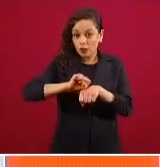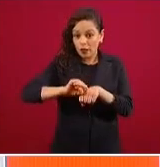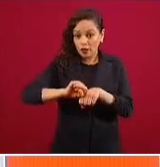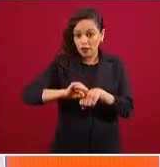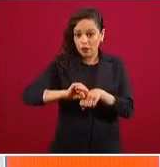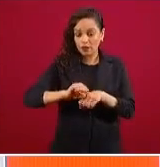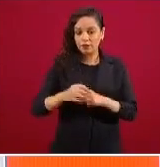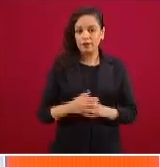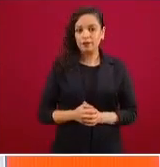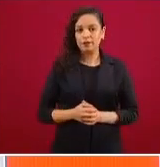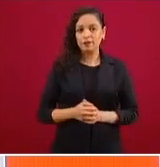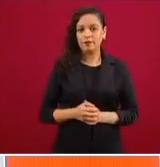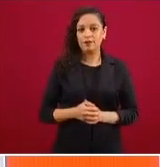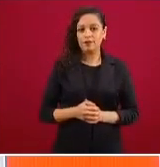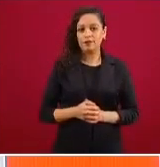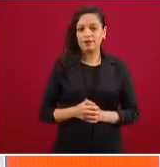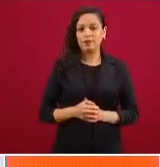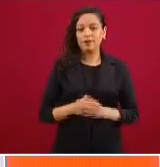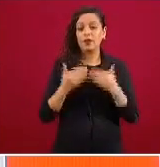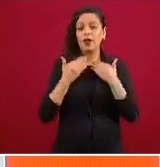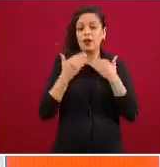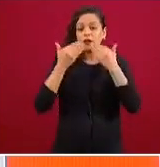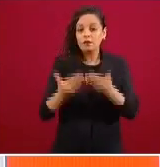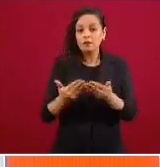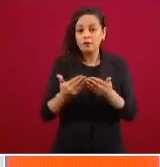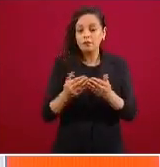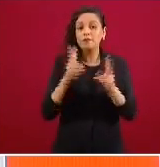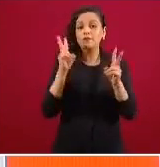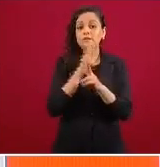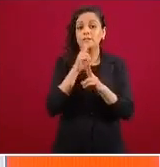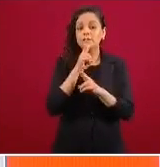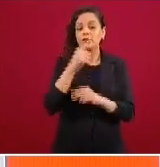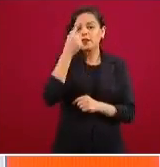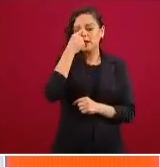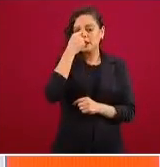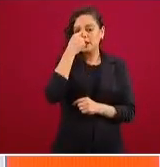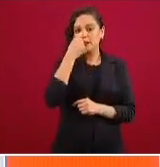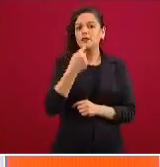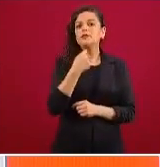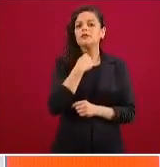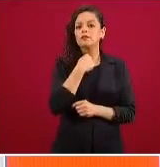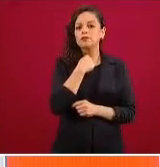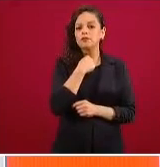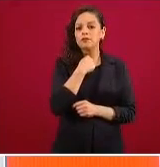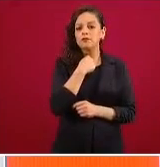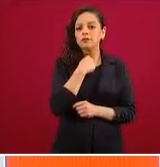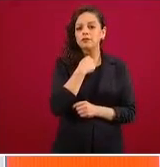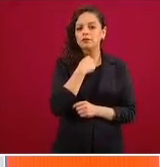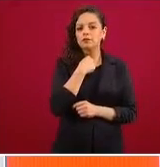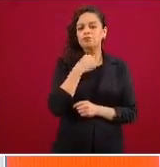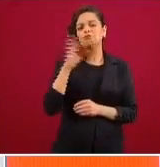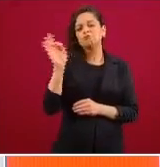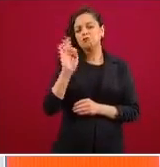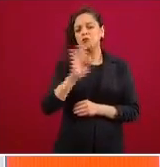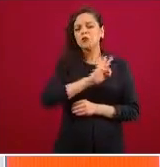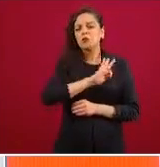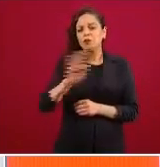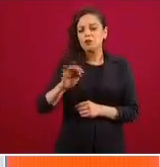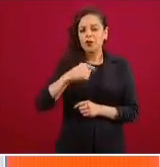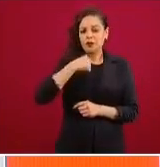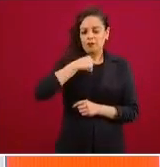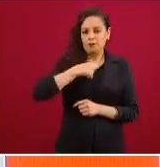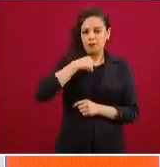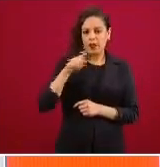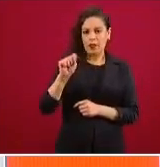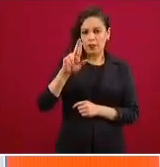parte principalmente superior del aparato respiratorio la nariz la garganta quizá la parte superior de la